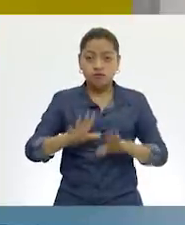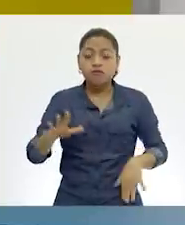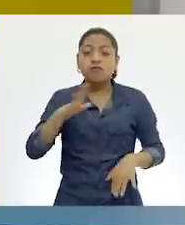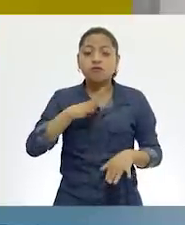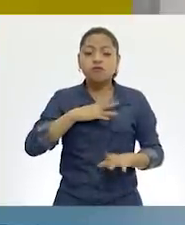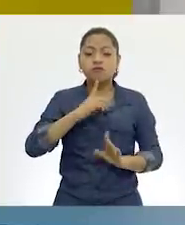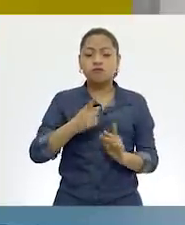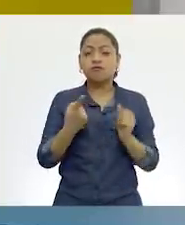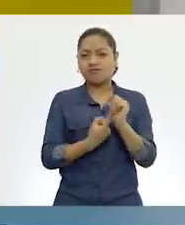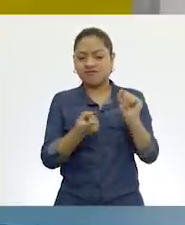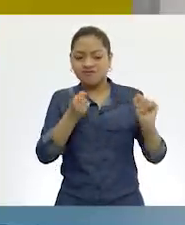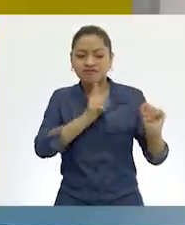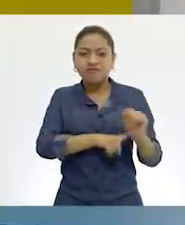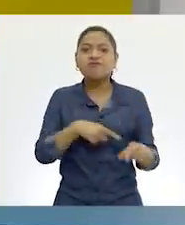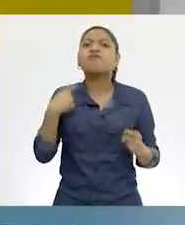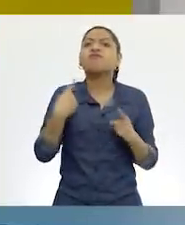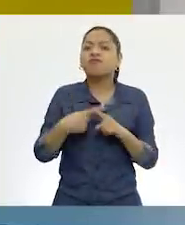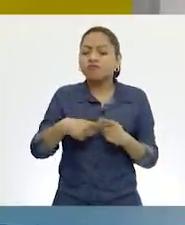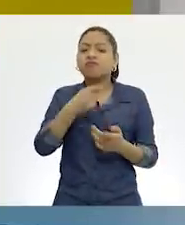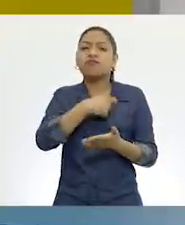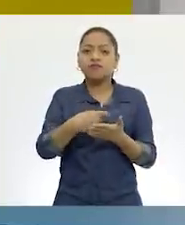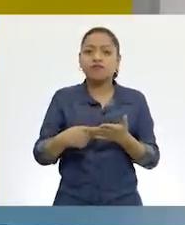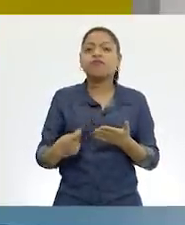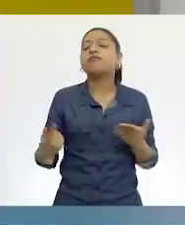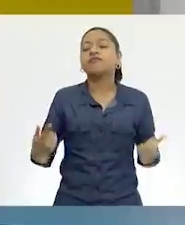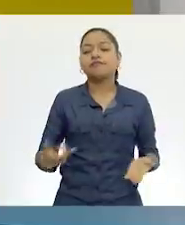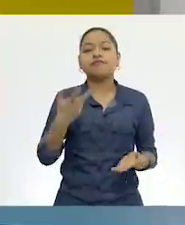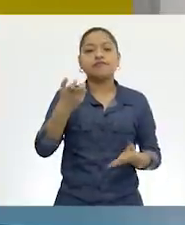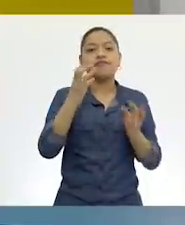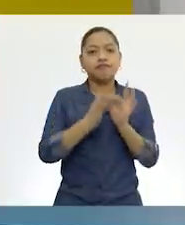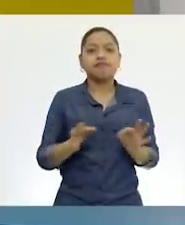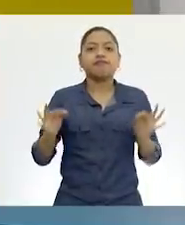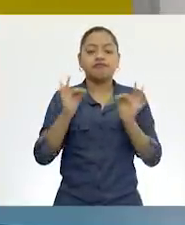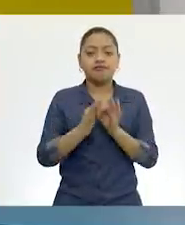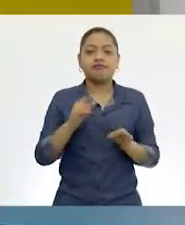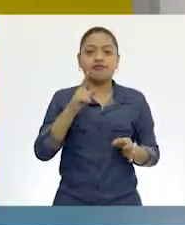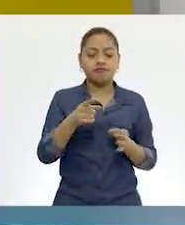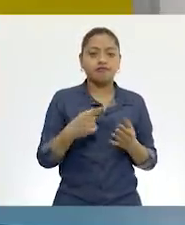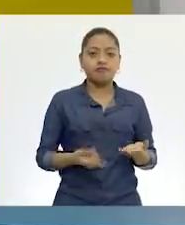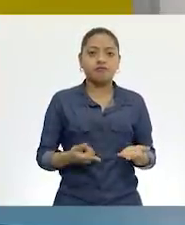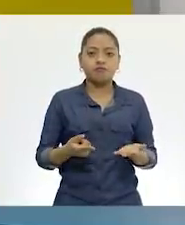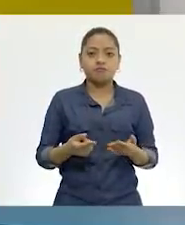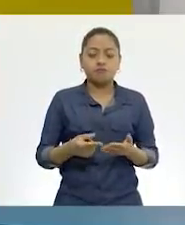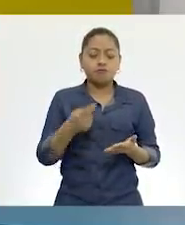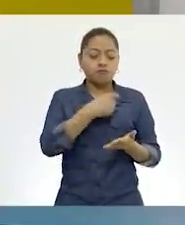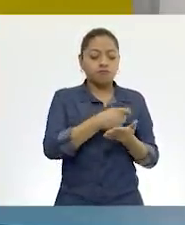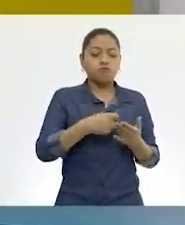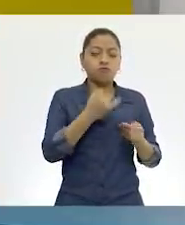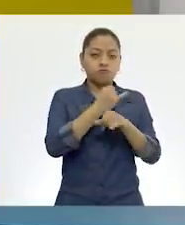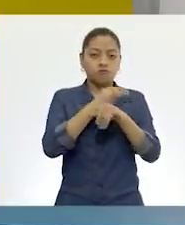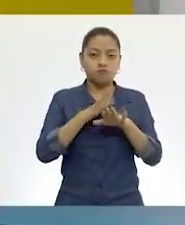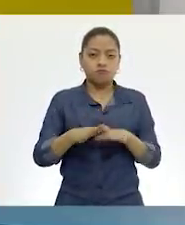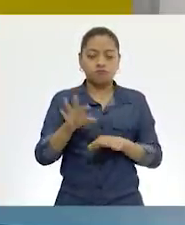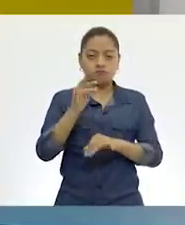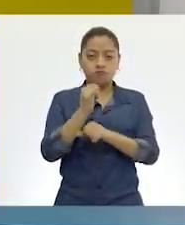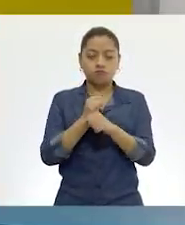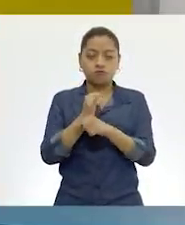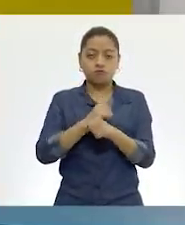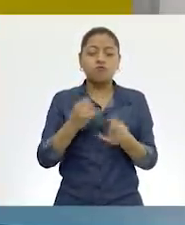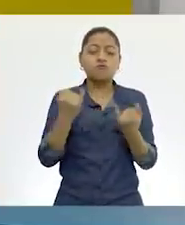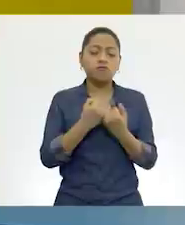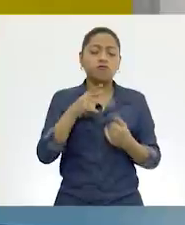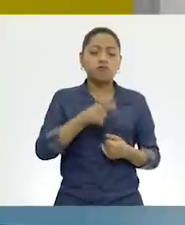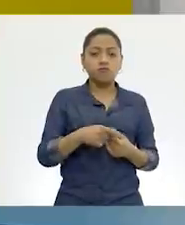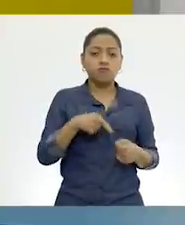presentando. Un buen artículo, pues, debe de presentarte las fuentes a las que recurrió y de preferencia búscalo, pues, en alguna